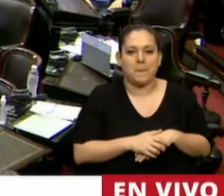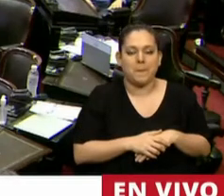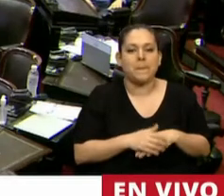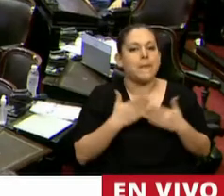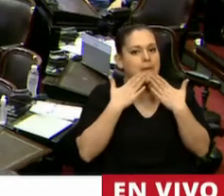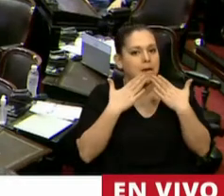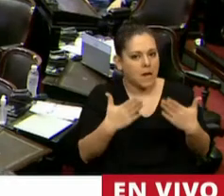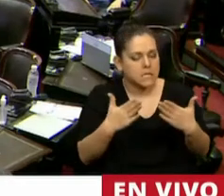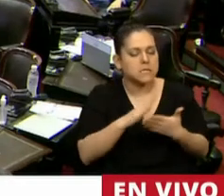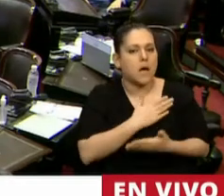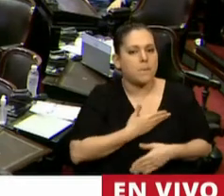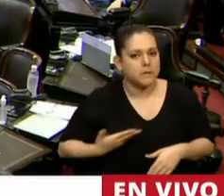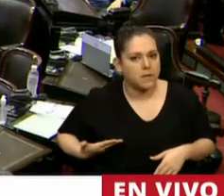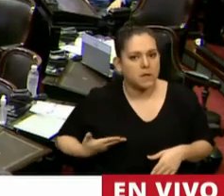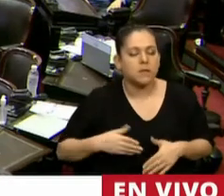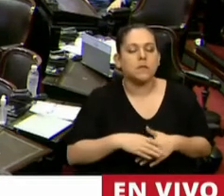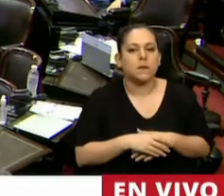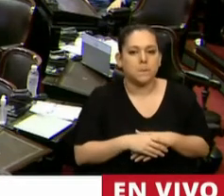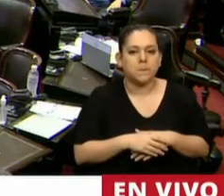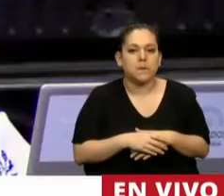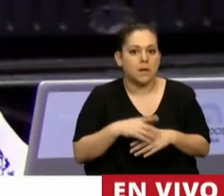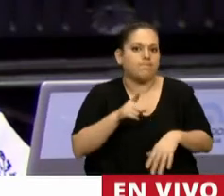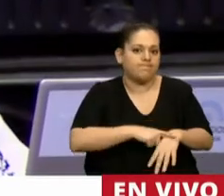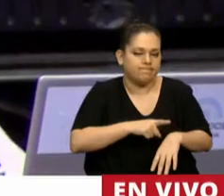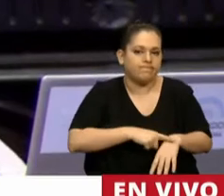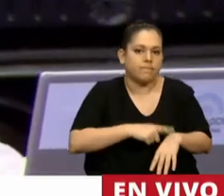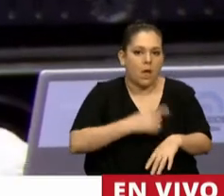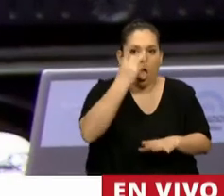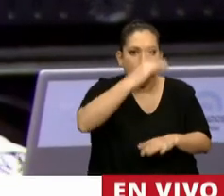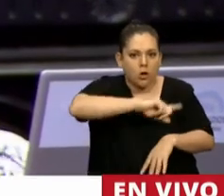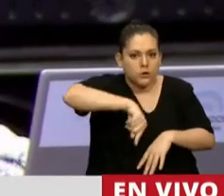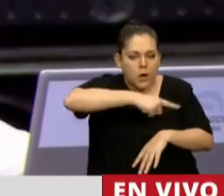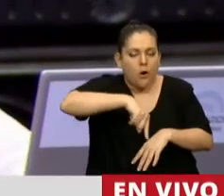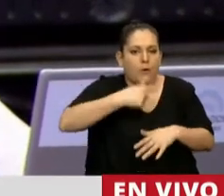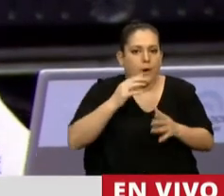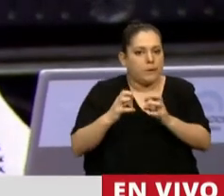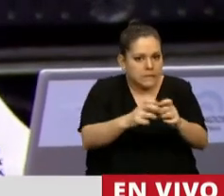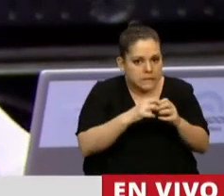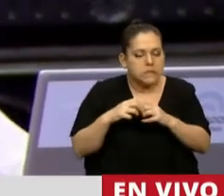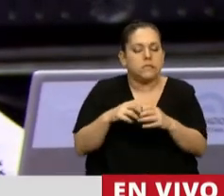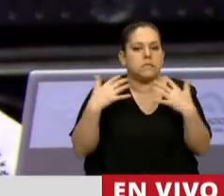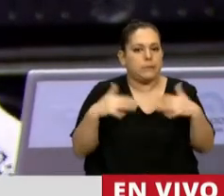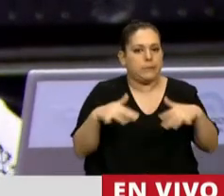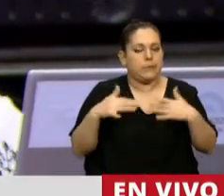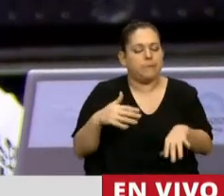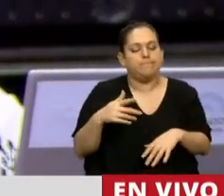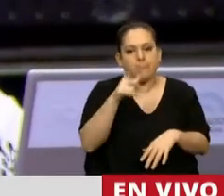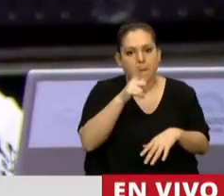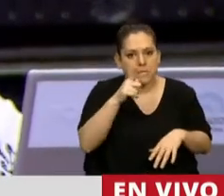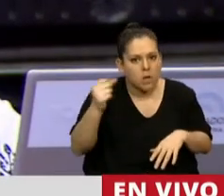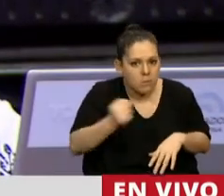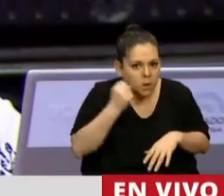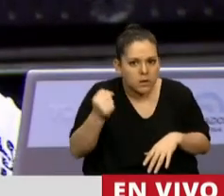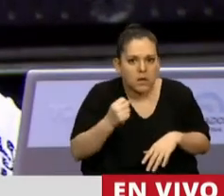Gracias, señor Presidente. Llegados a esta hora y después de 12 horas de sesión, creo que sólo vale señalar